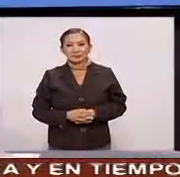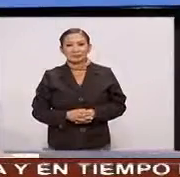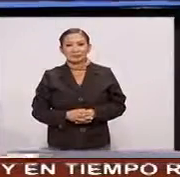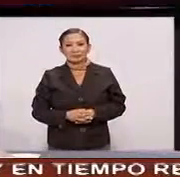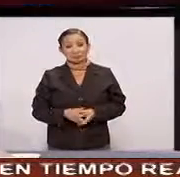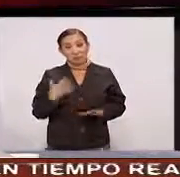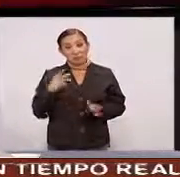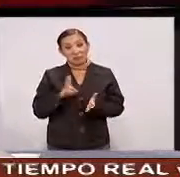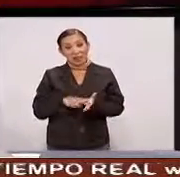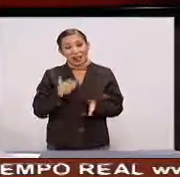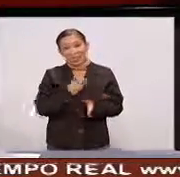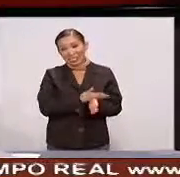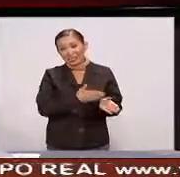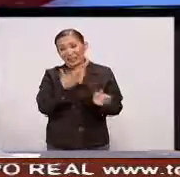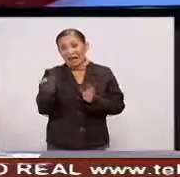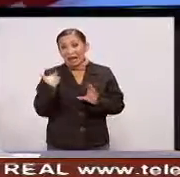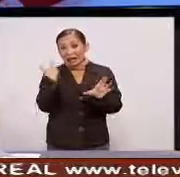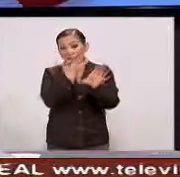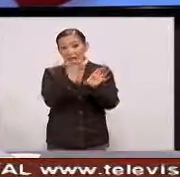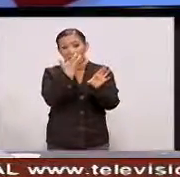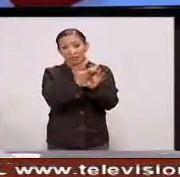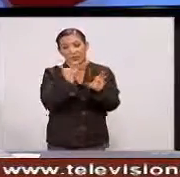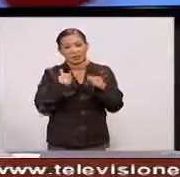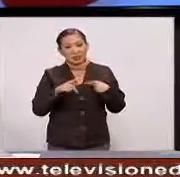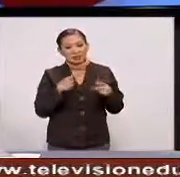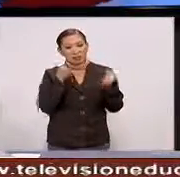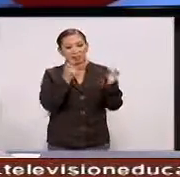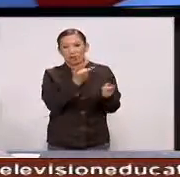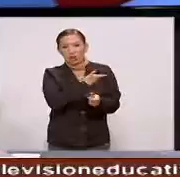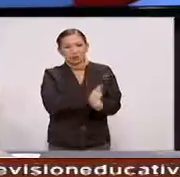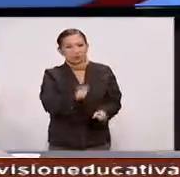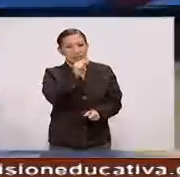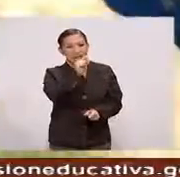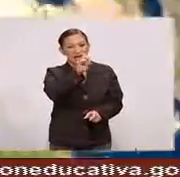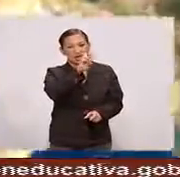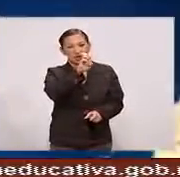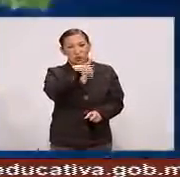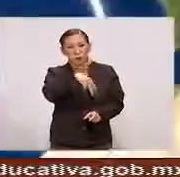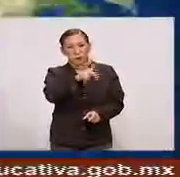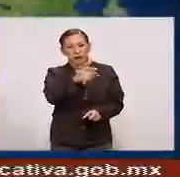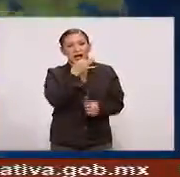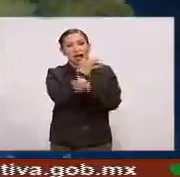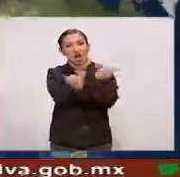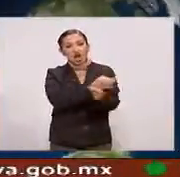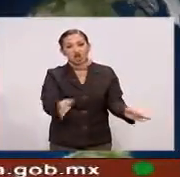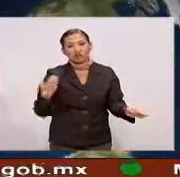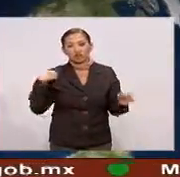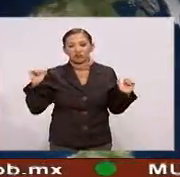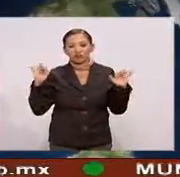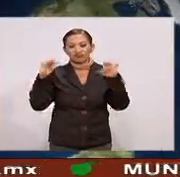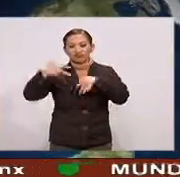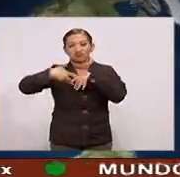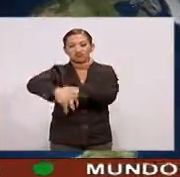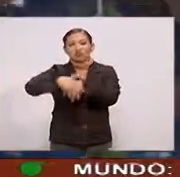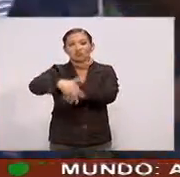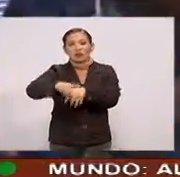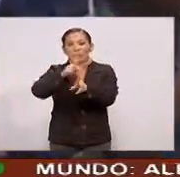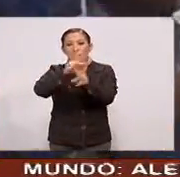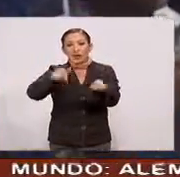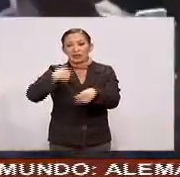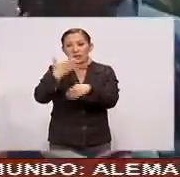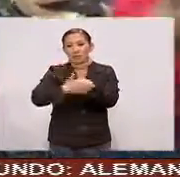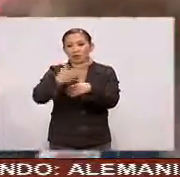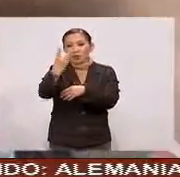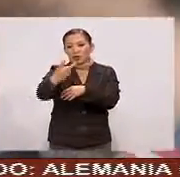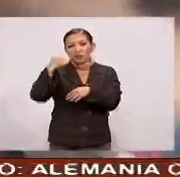Más vale tarde Que nunca En los Estados Unidos Opositores a Donald Trump Anunciaron una maratónica Marcha pacífica El próximo